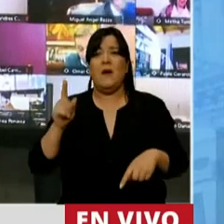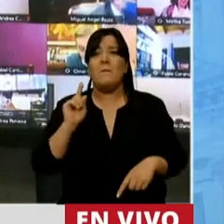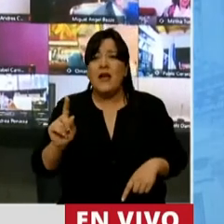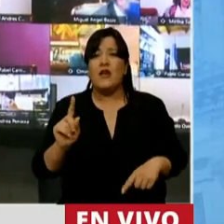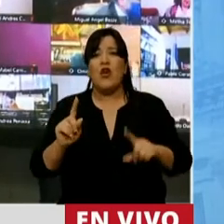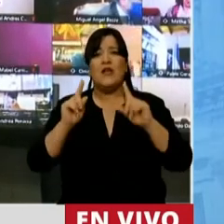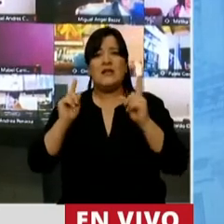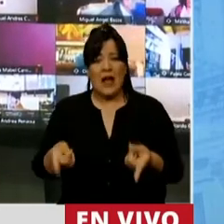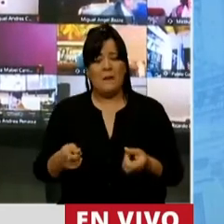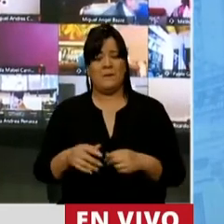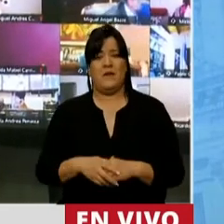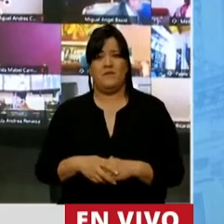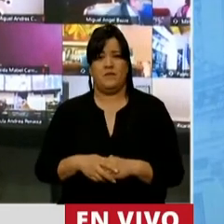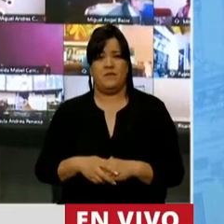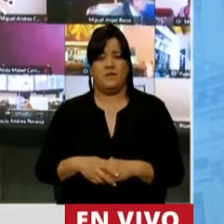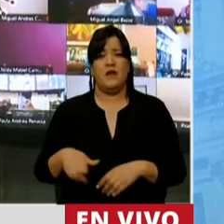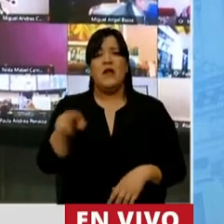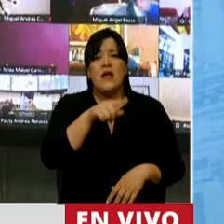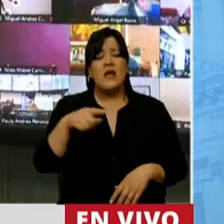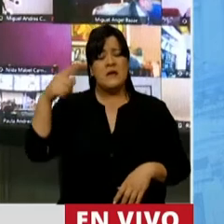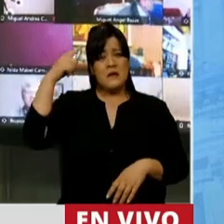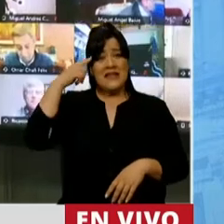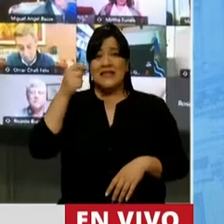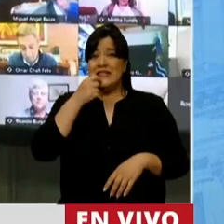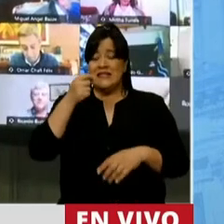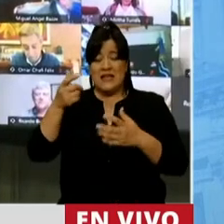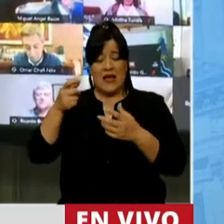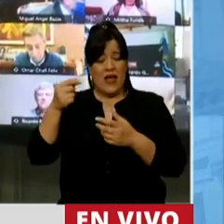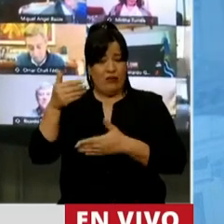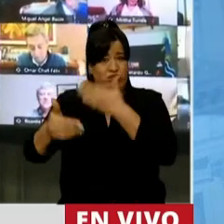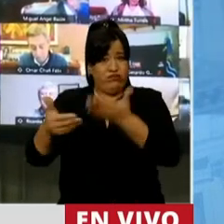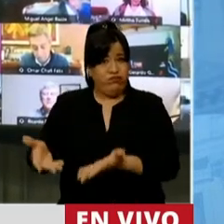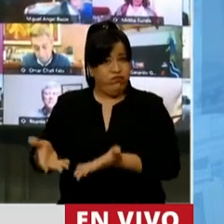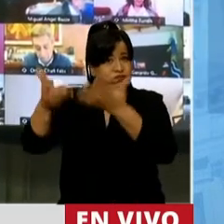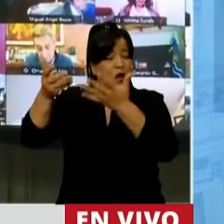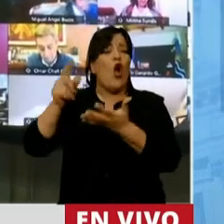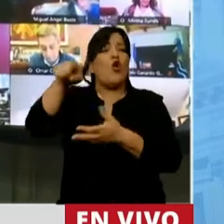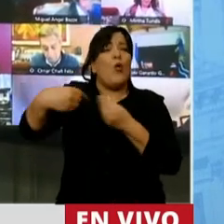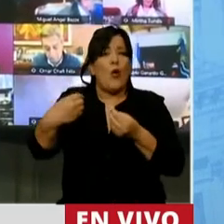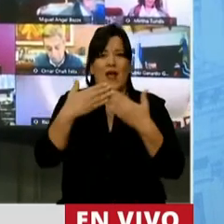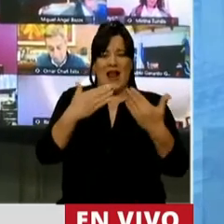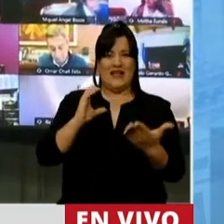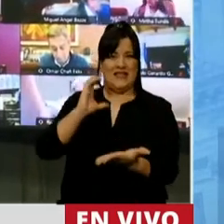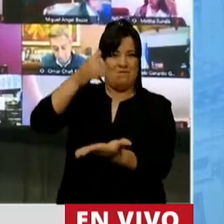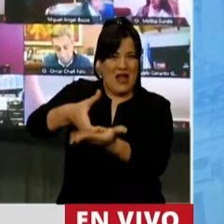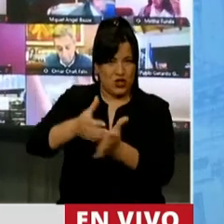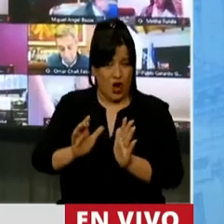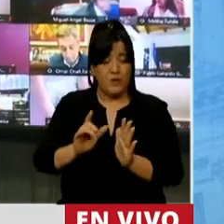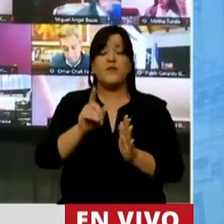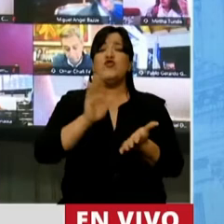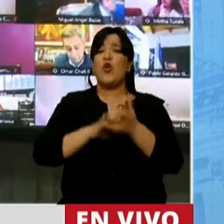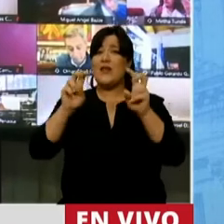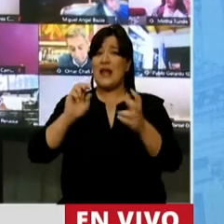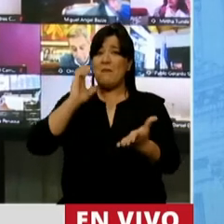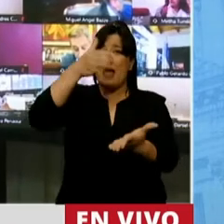directo que el supuesto que permite el crecimiento es la inversión. Y en materia de inversión,